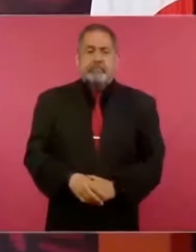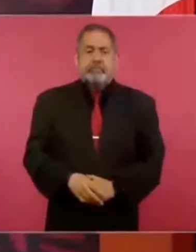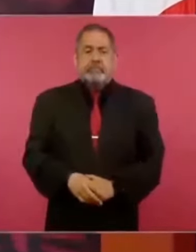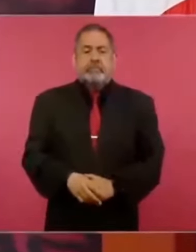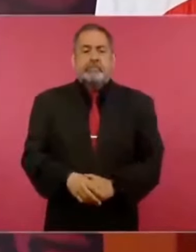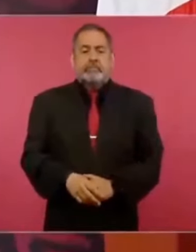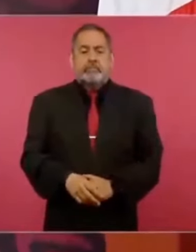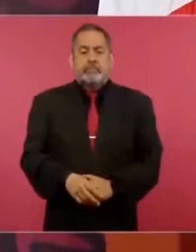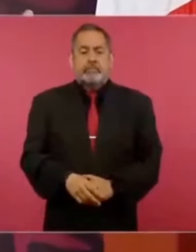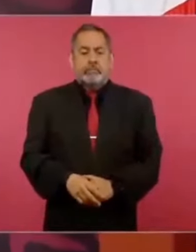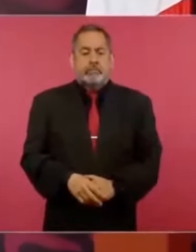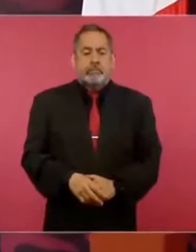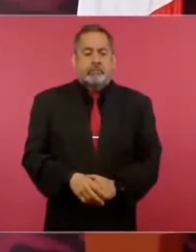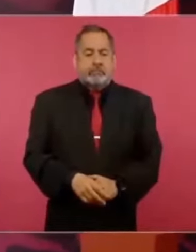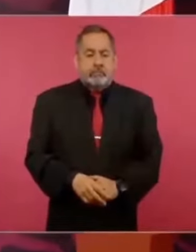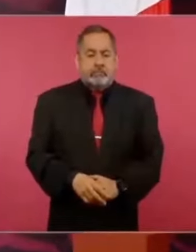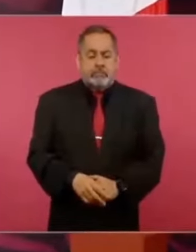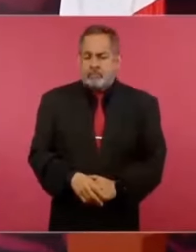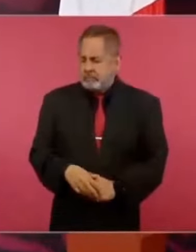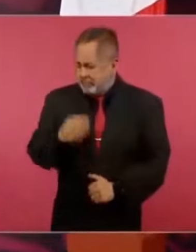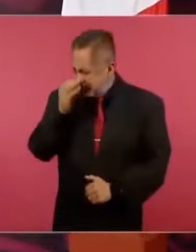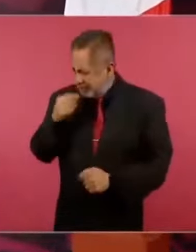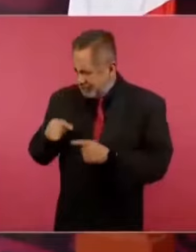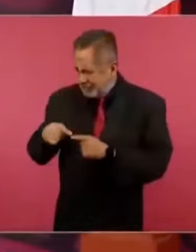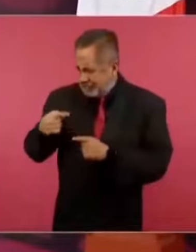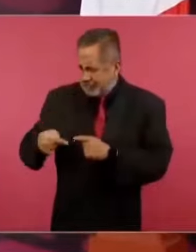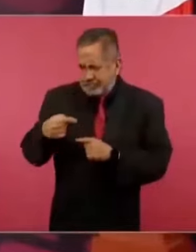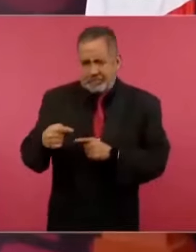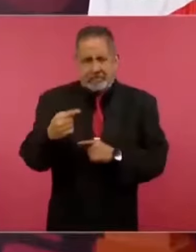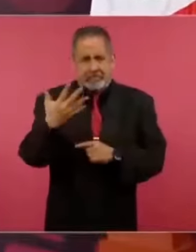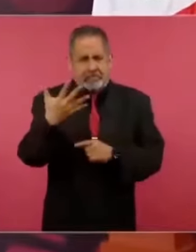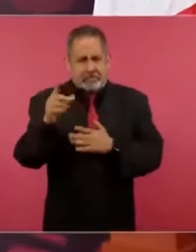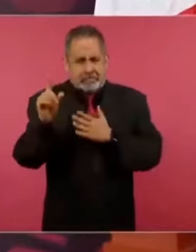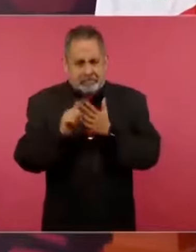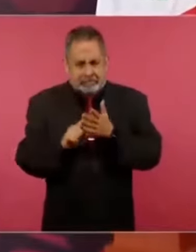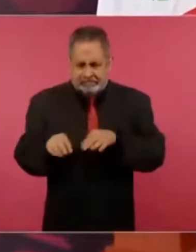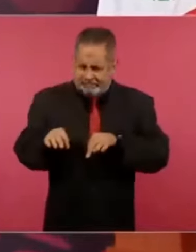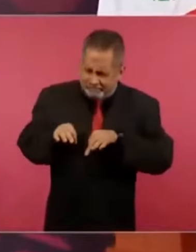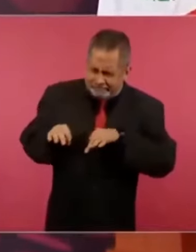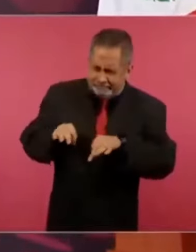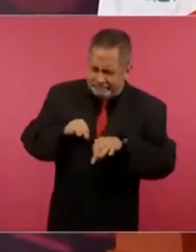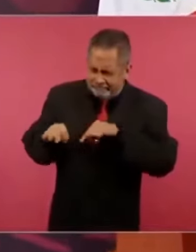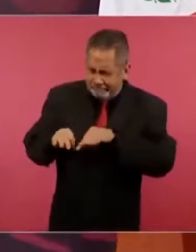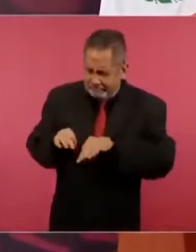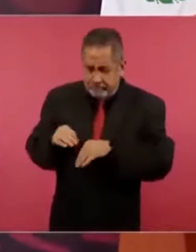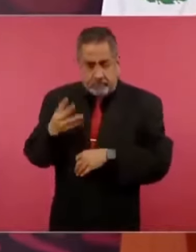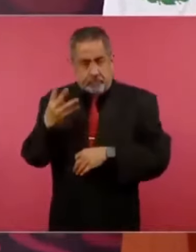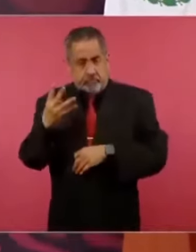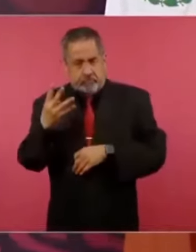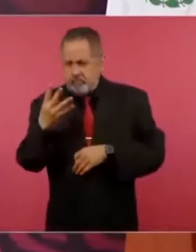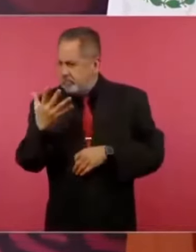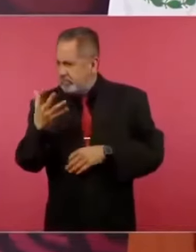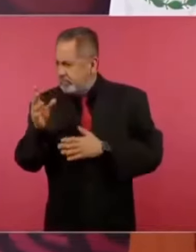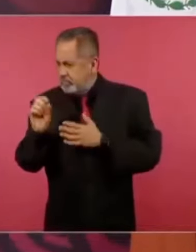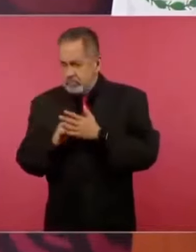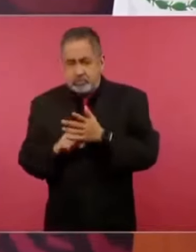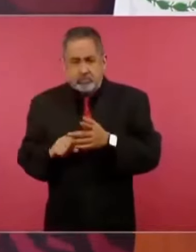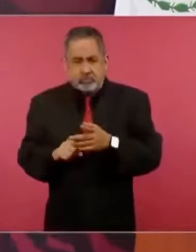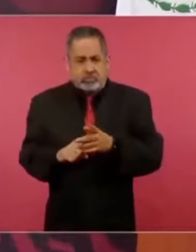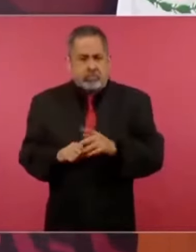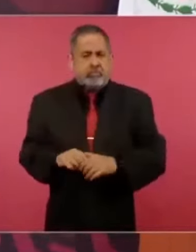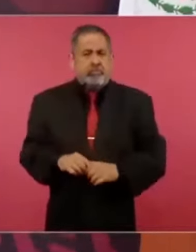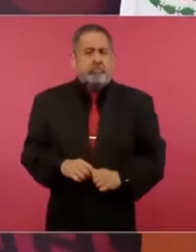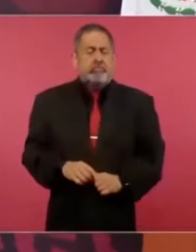Y después de cinco meses, ¿cuántos meses de trabajo?, ¿cuatro meses o cinco? Sí.